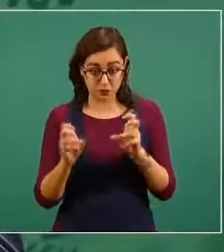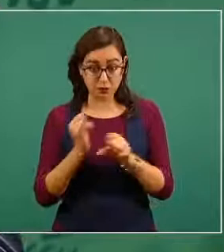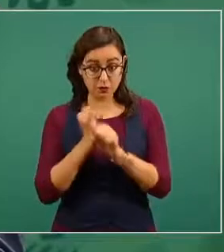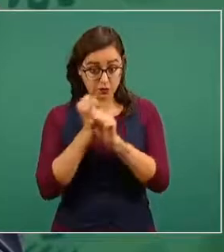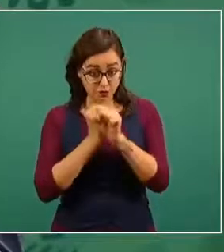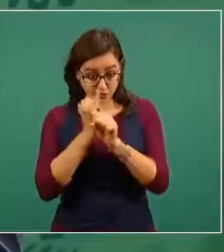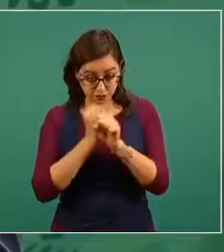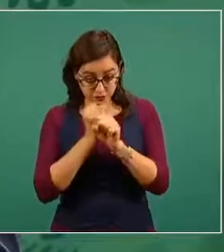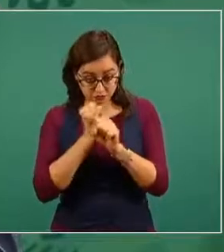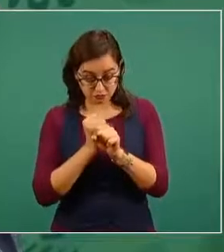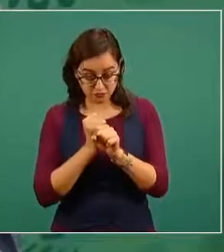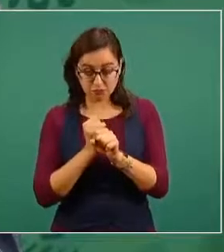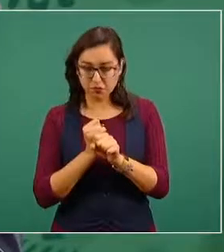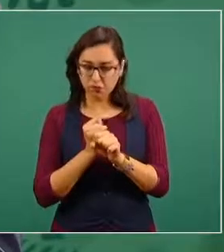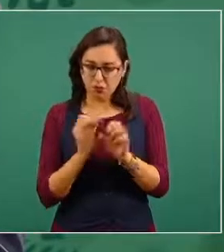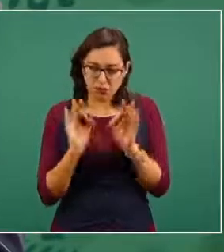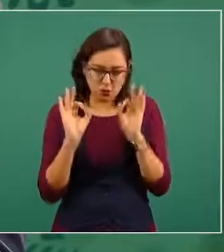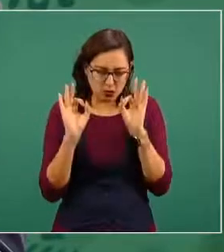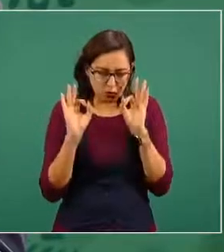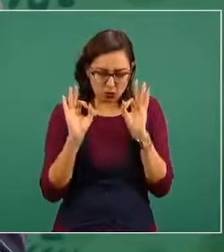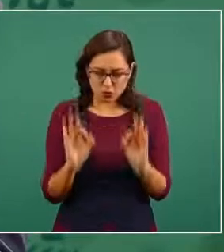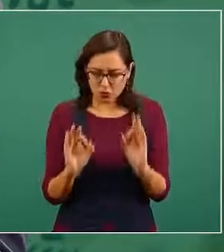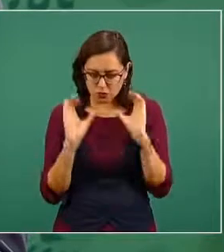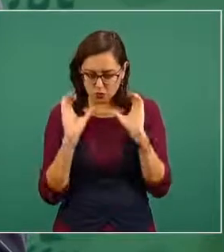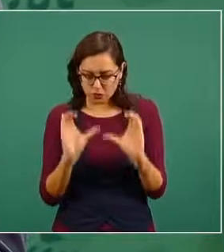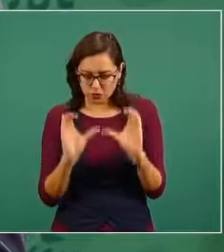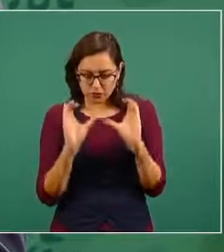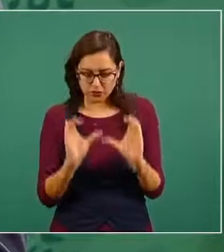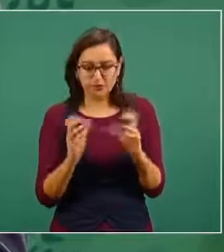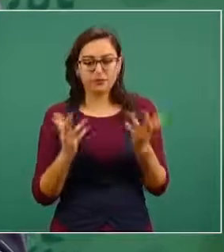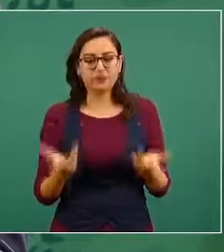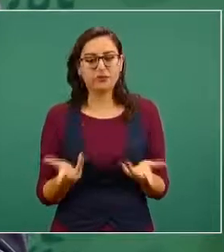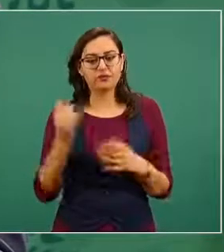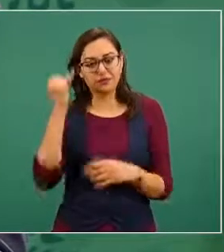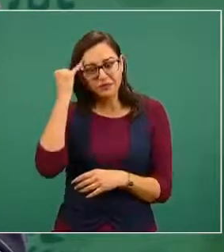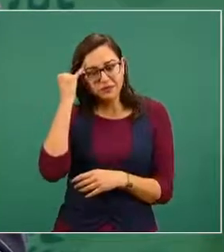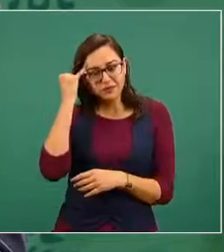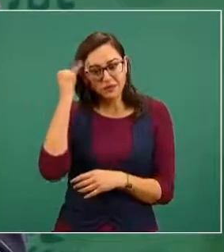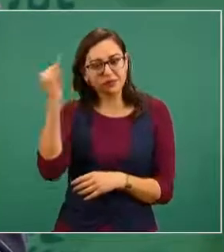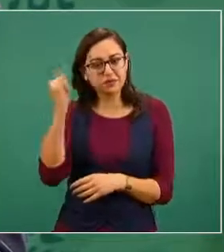completamente la investigación imagínense ustedes que nosotros